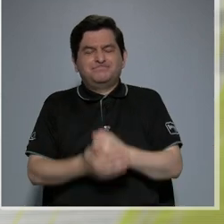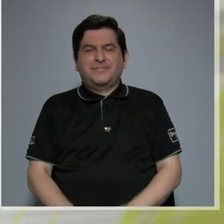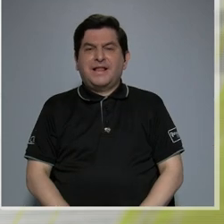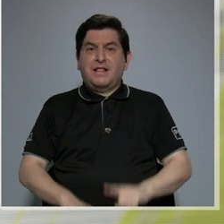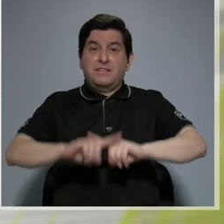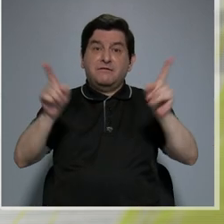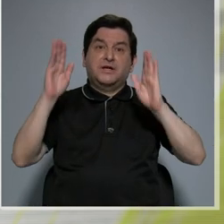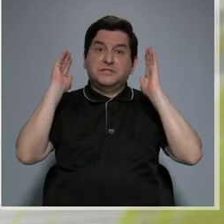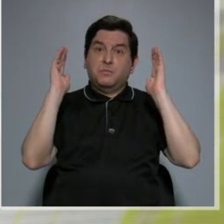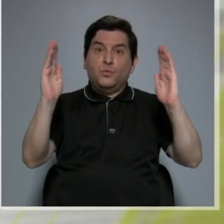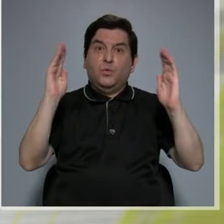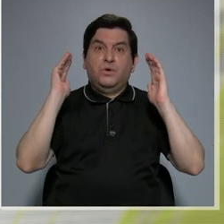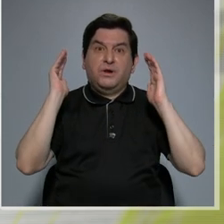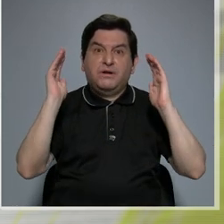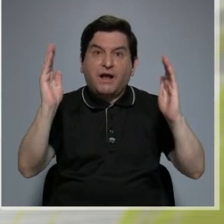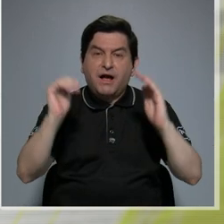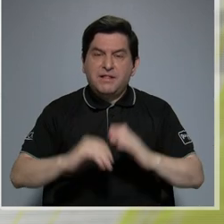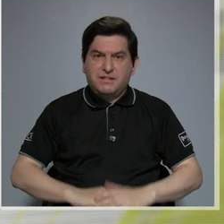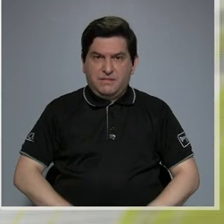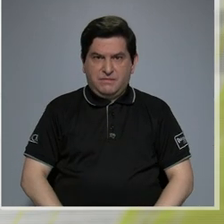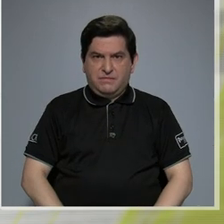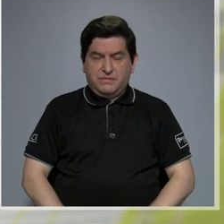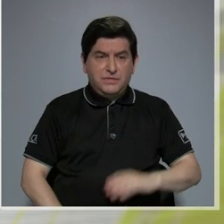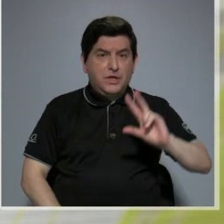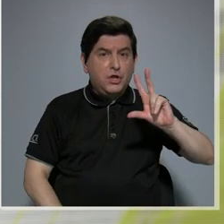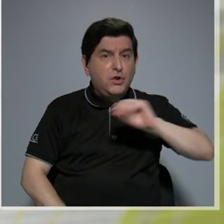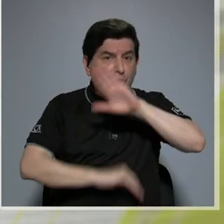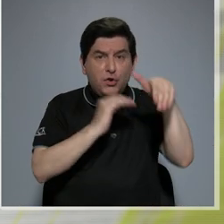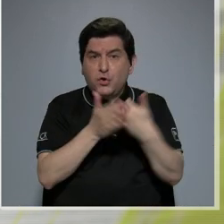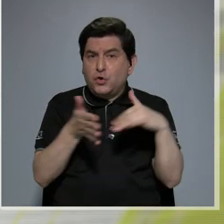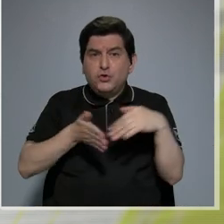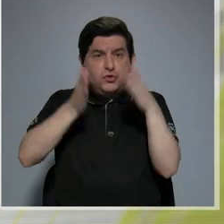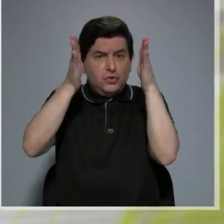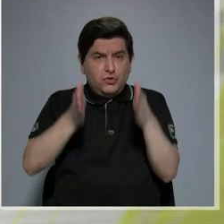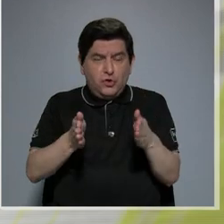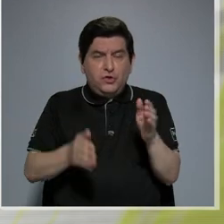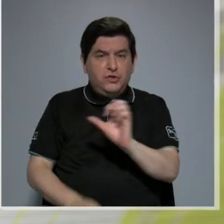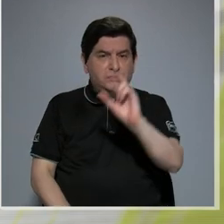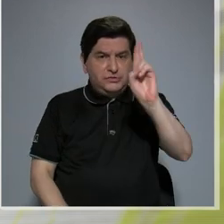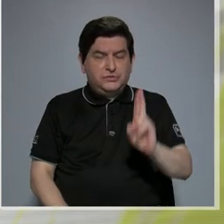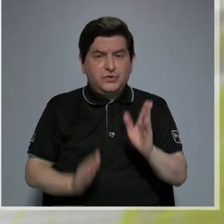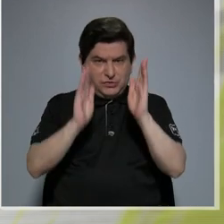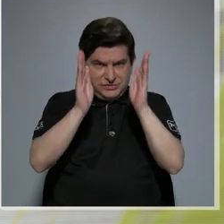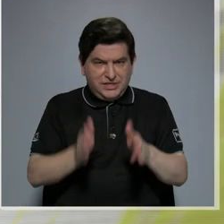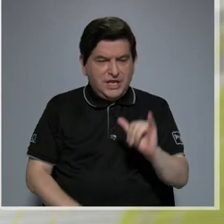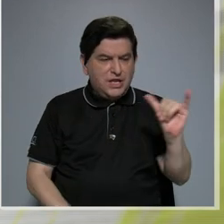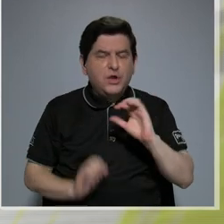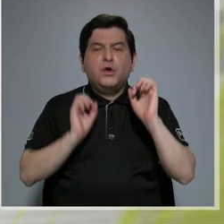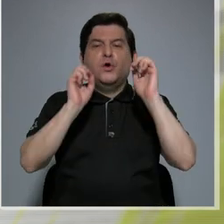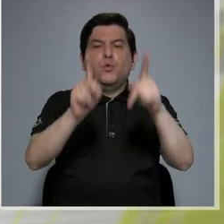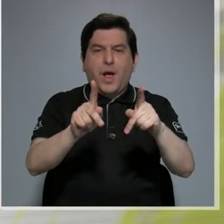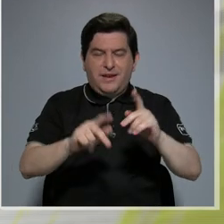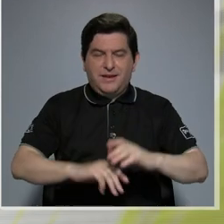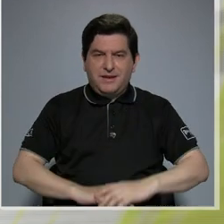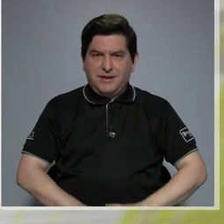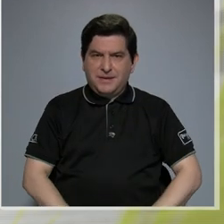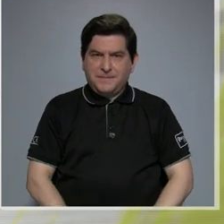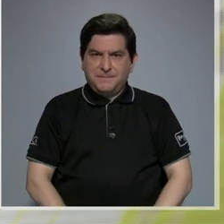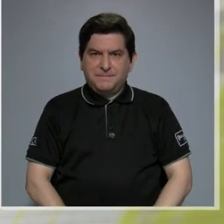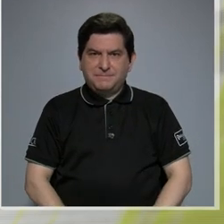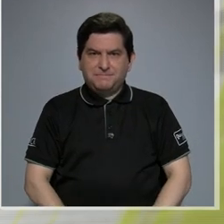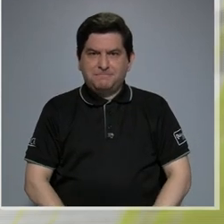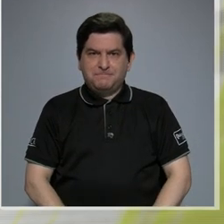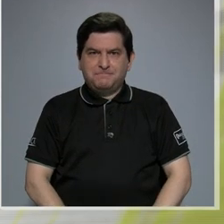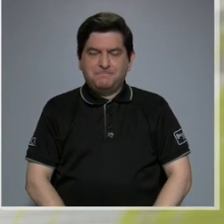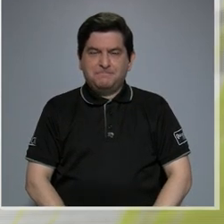grandes diferenciaciones que no todos los estudiantes costarricenses tienen las mismas oportunidades. Correcto.